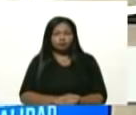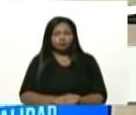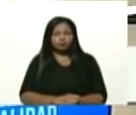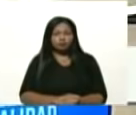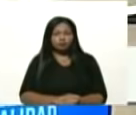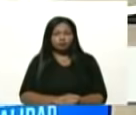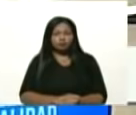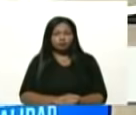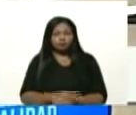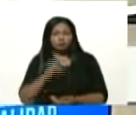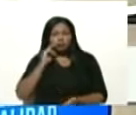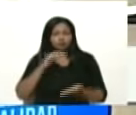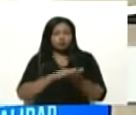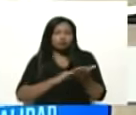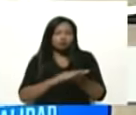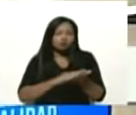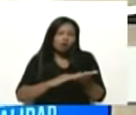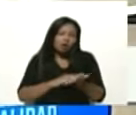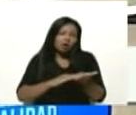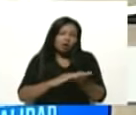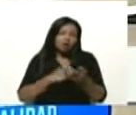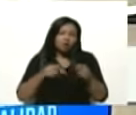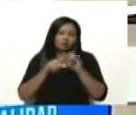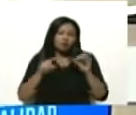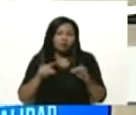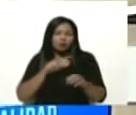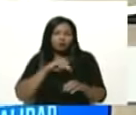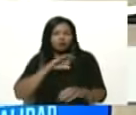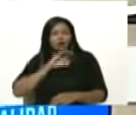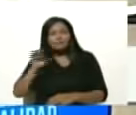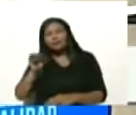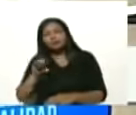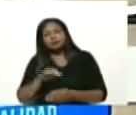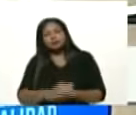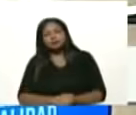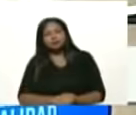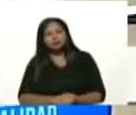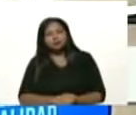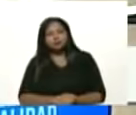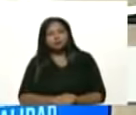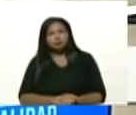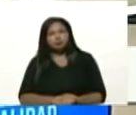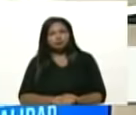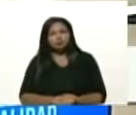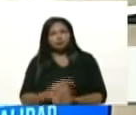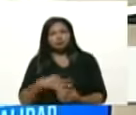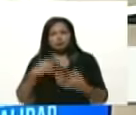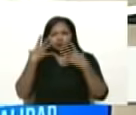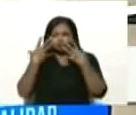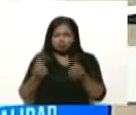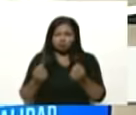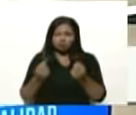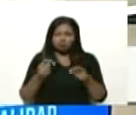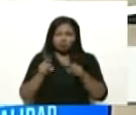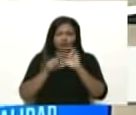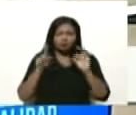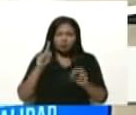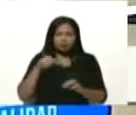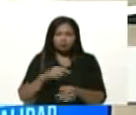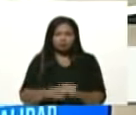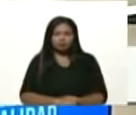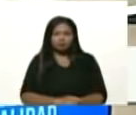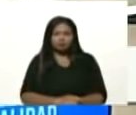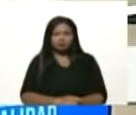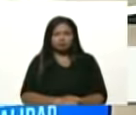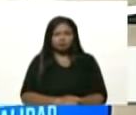para recuperar a nuestra patria integralmente, para el entendimiento, para la reconciliación